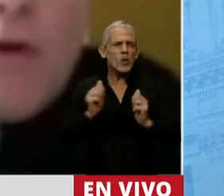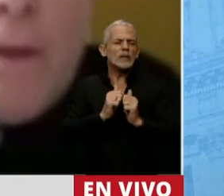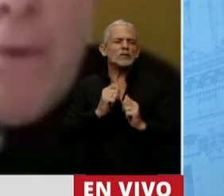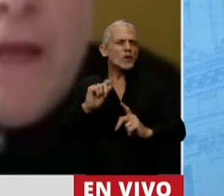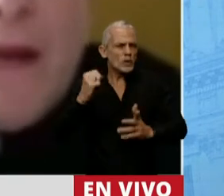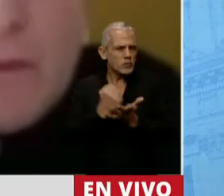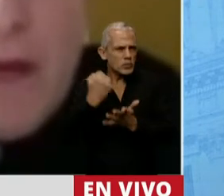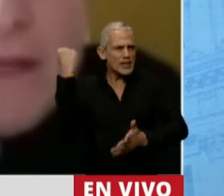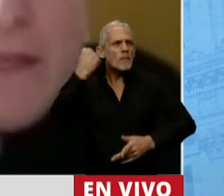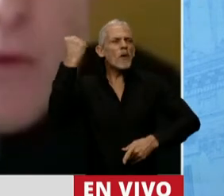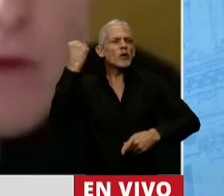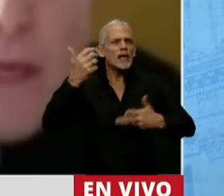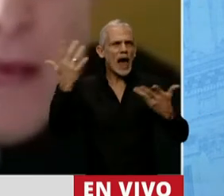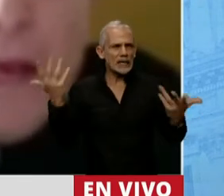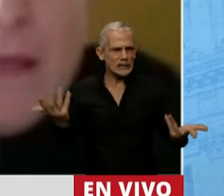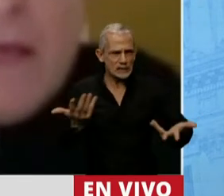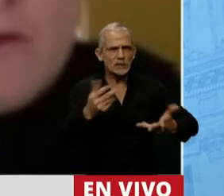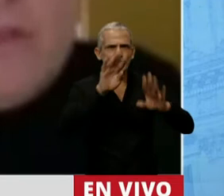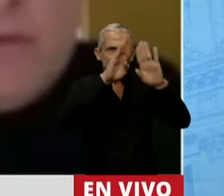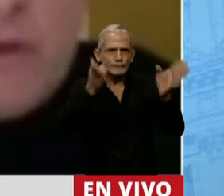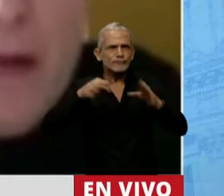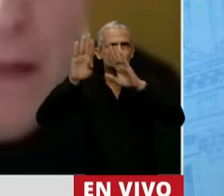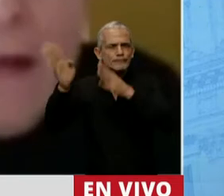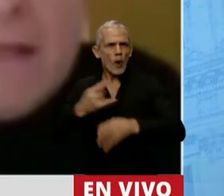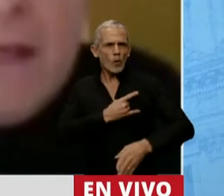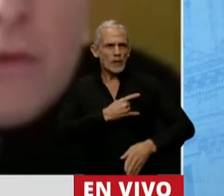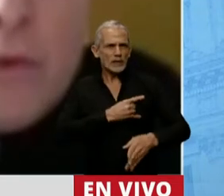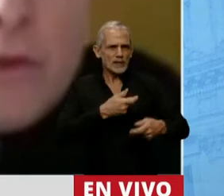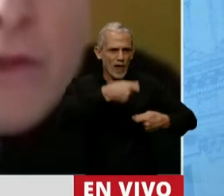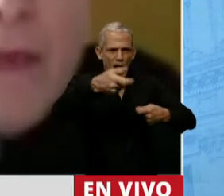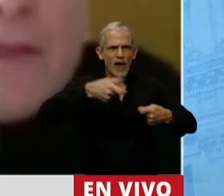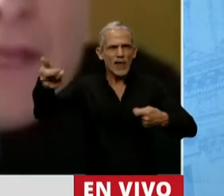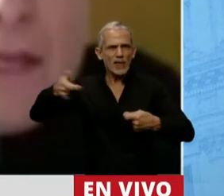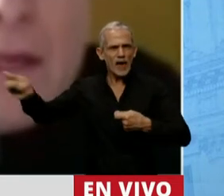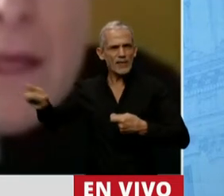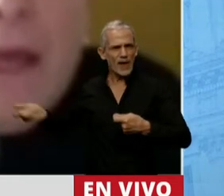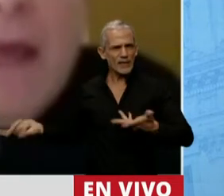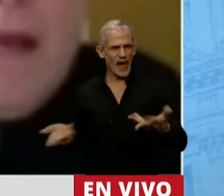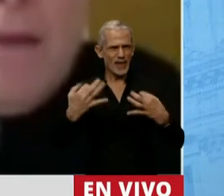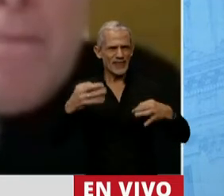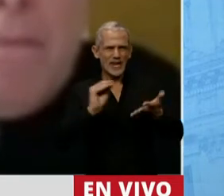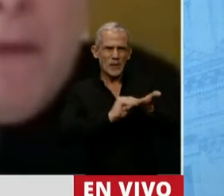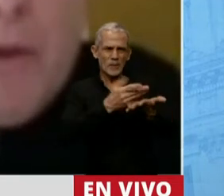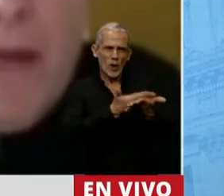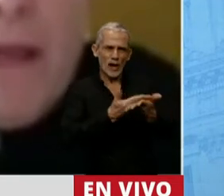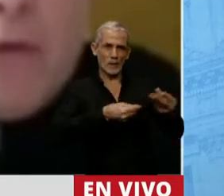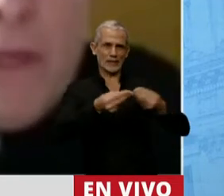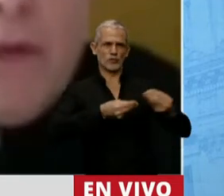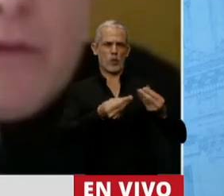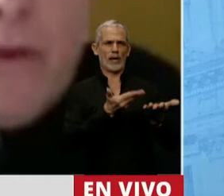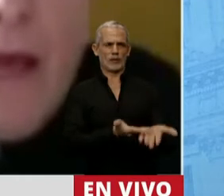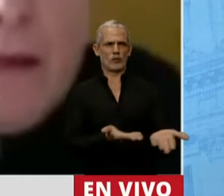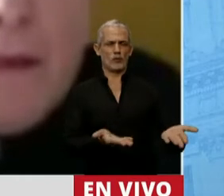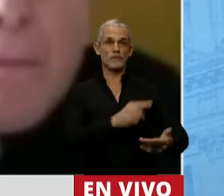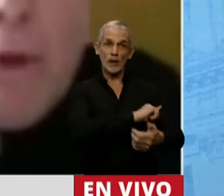fue, como corresponde a la naturaleza jurídica y constitucional de las casas de estudio. Es decir, el